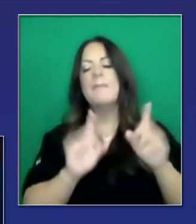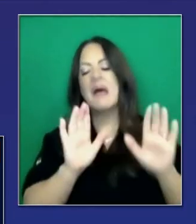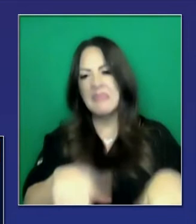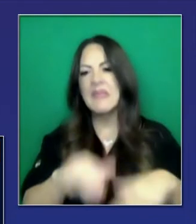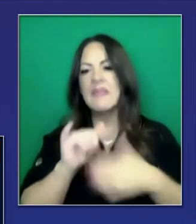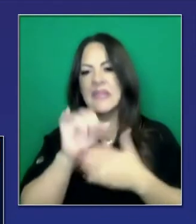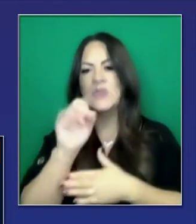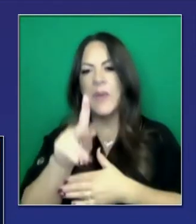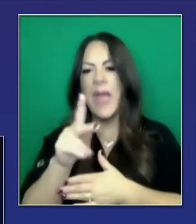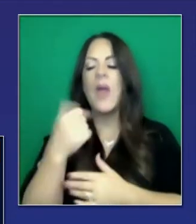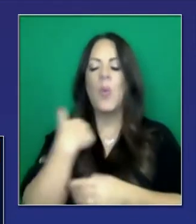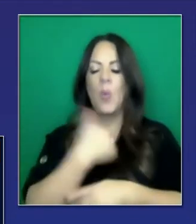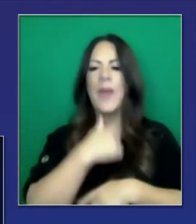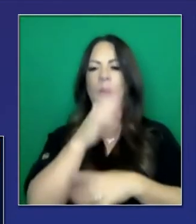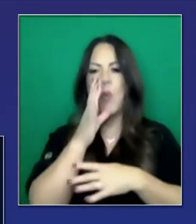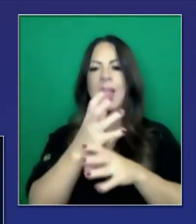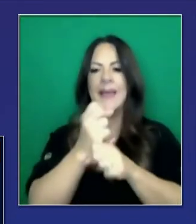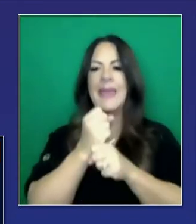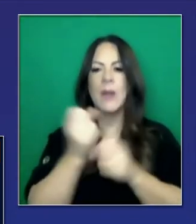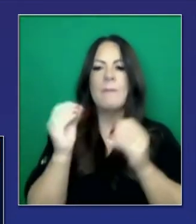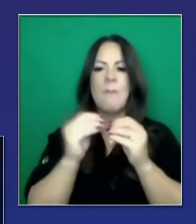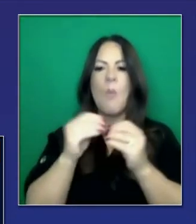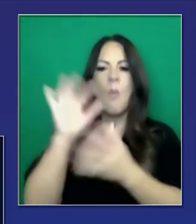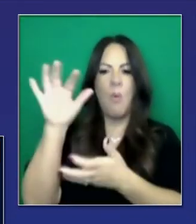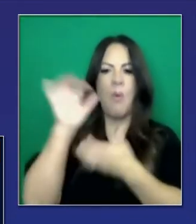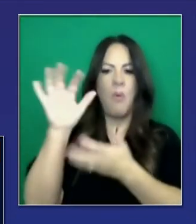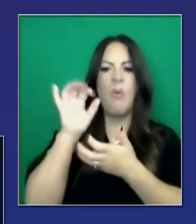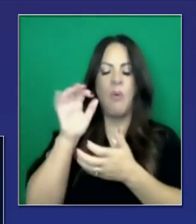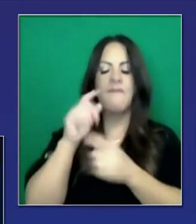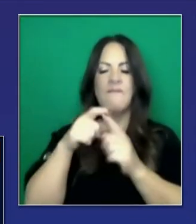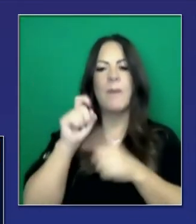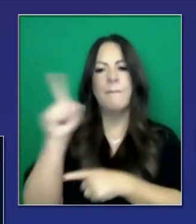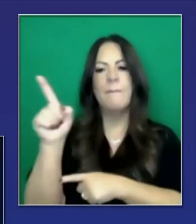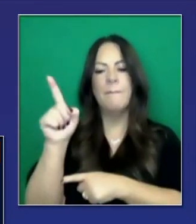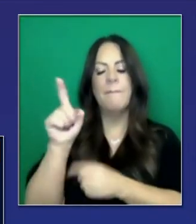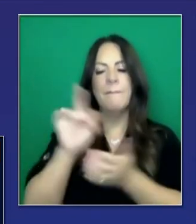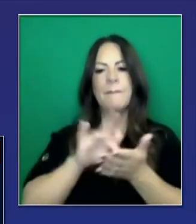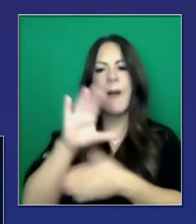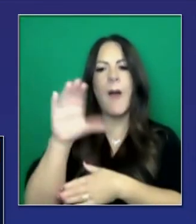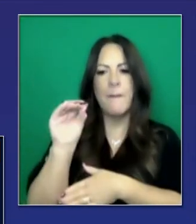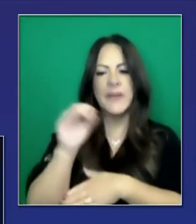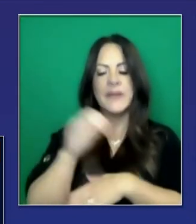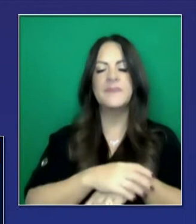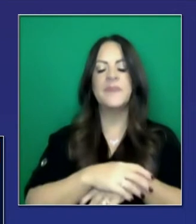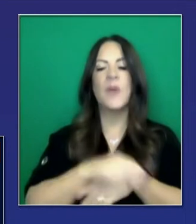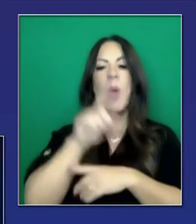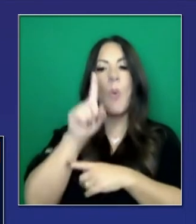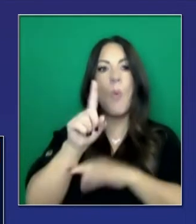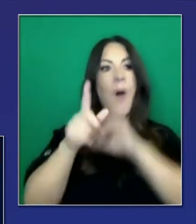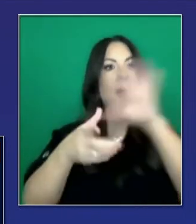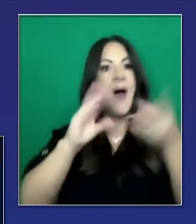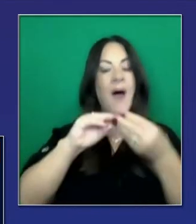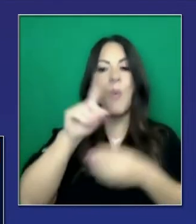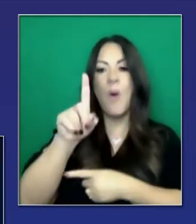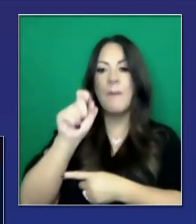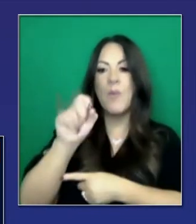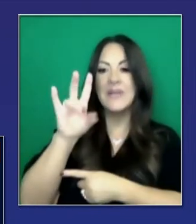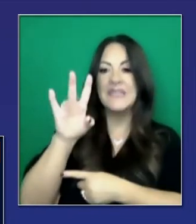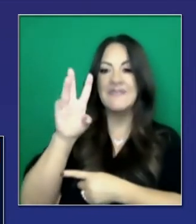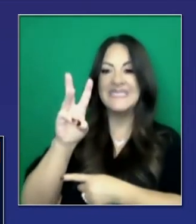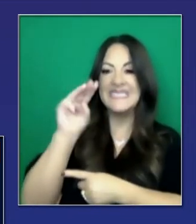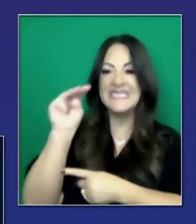una diferencia tan grande. Esperamos que veremos más de estas dosis y llegarán al Estado tan pronto como sea posible, pero 1